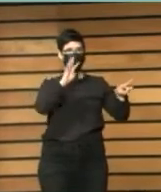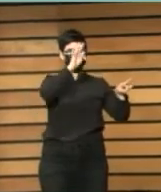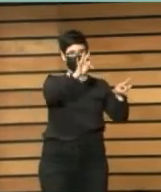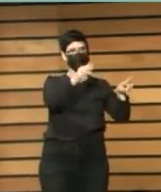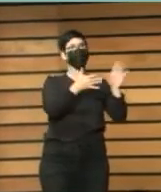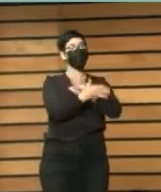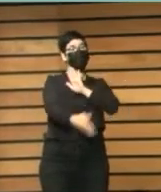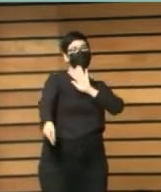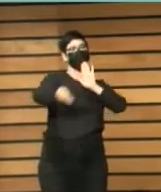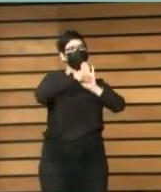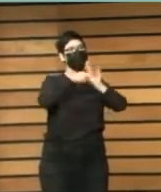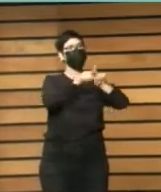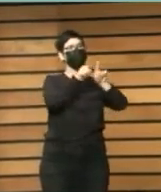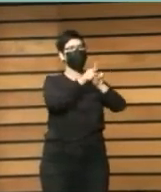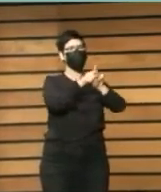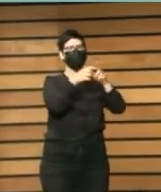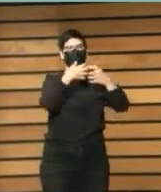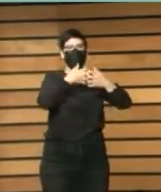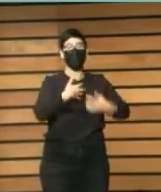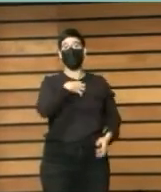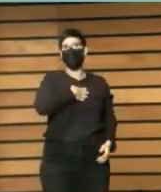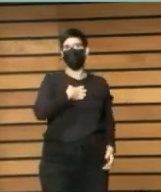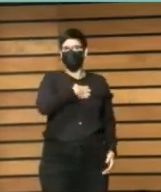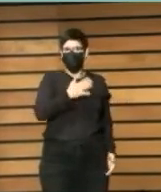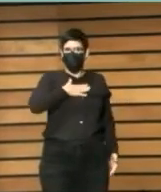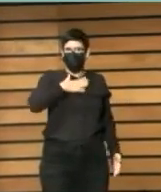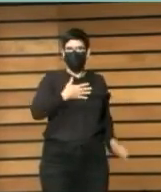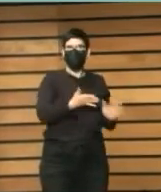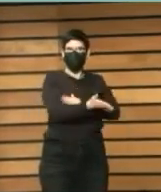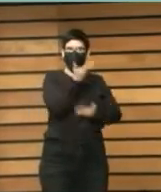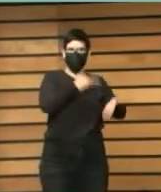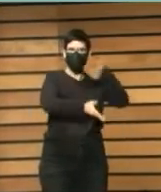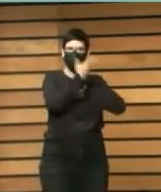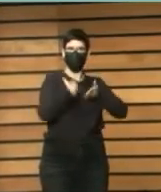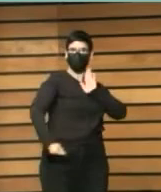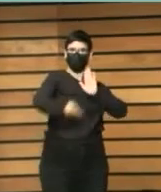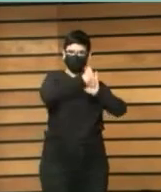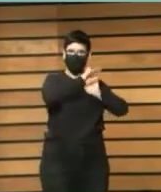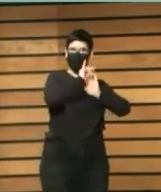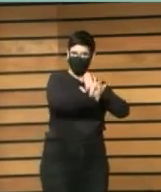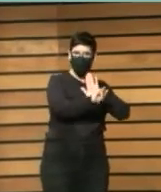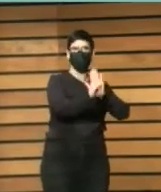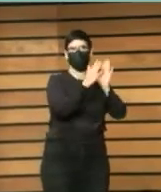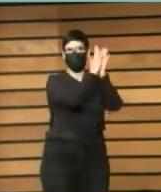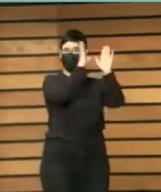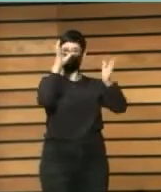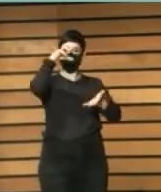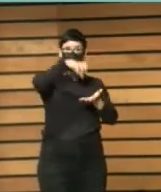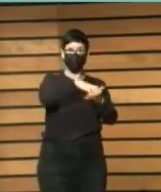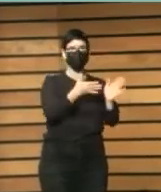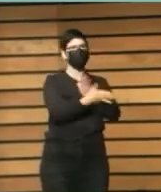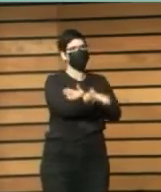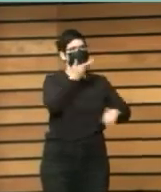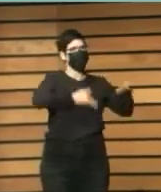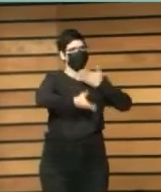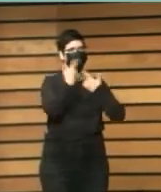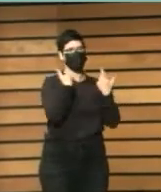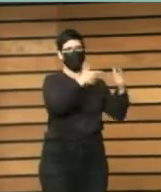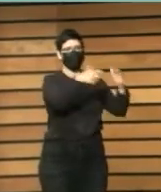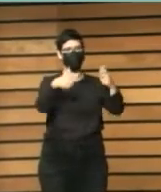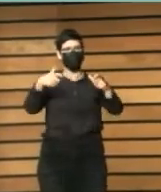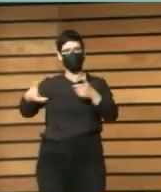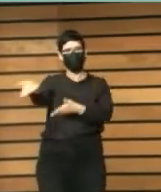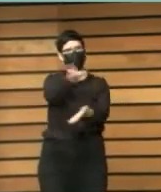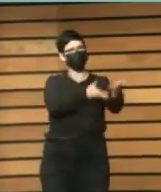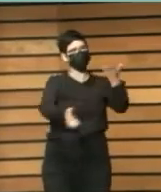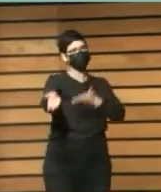colaboración como una de las funciones específicas que tenemos que desarrollar desde la biblioteca la colaboración interdepartamental y la